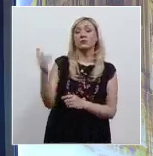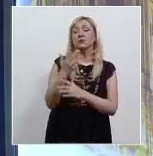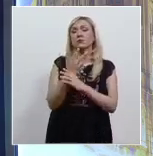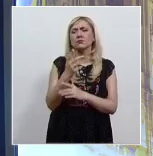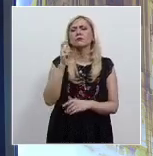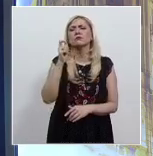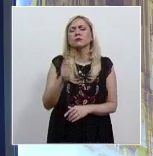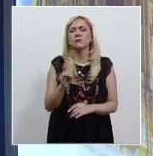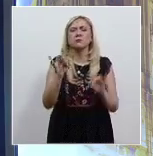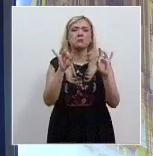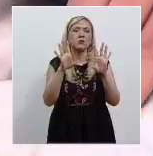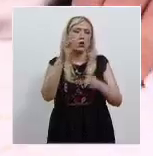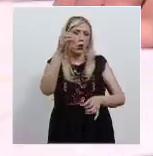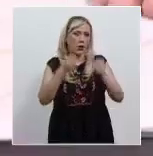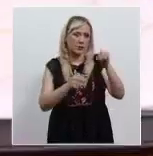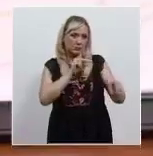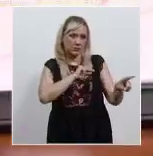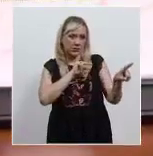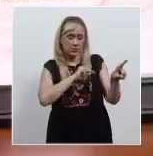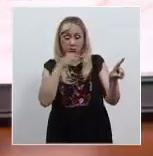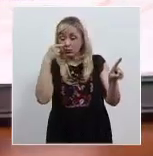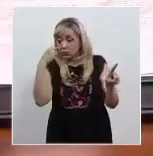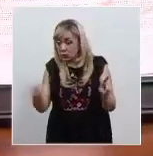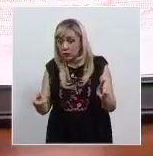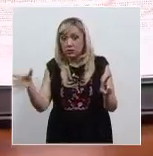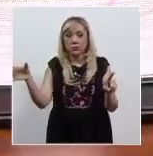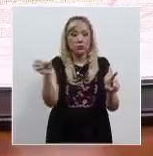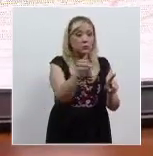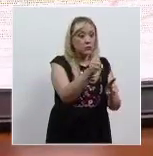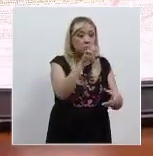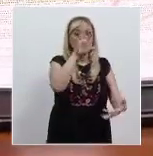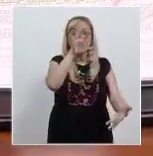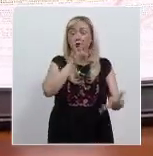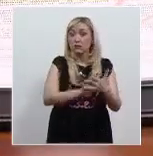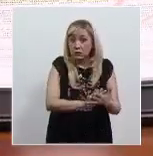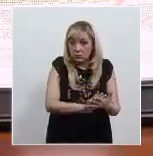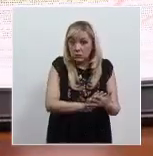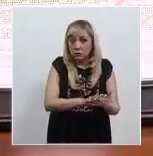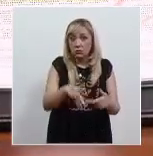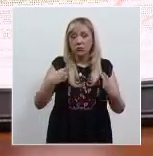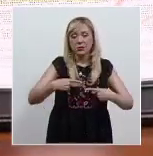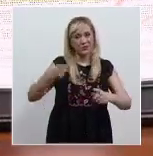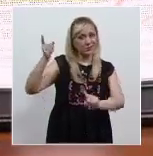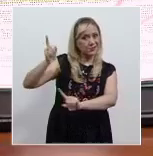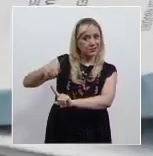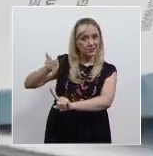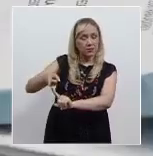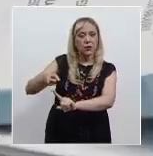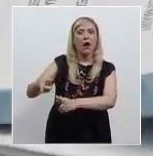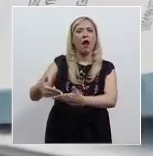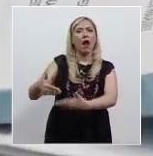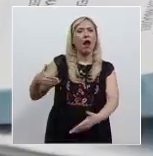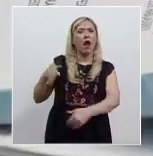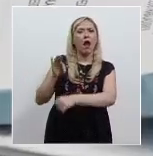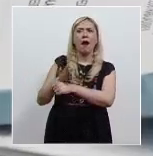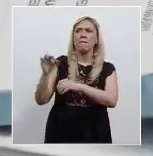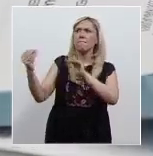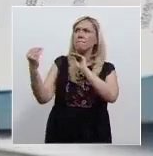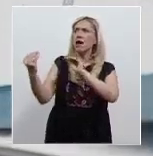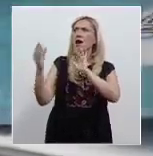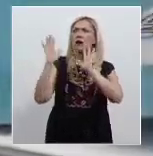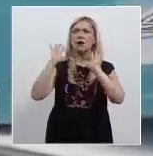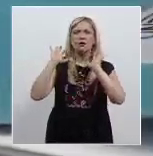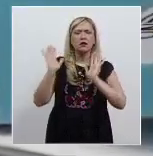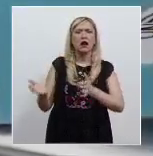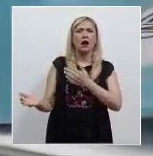determinó que cuando el juez de distrito advierta que el quejoso está privado de la libertad y que acudió al juicio de amparo por su propio derecho